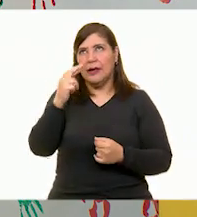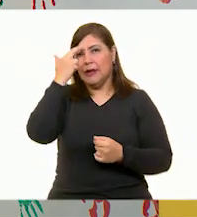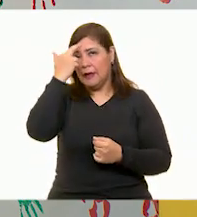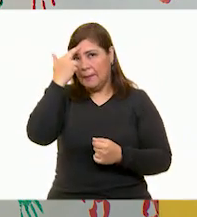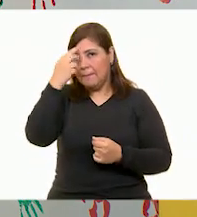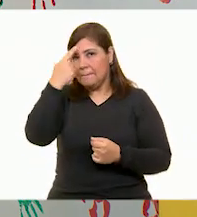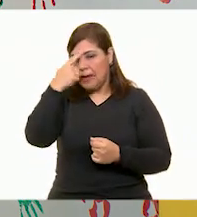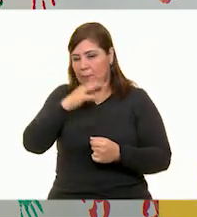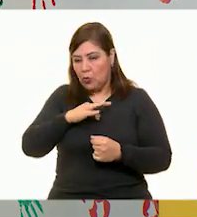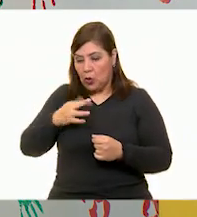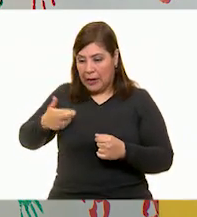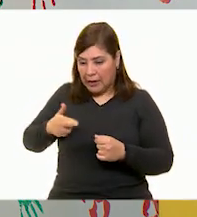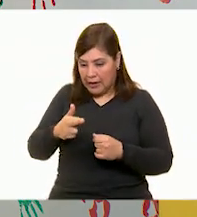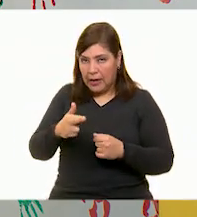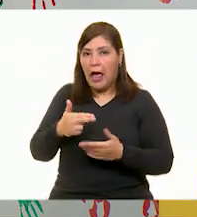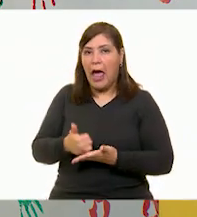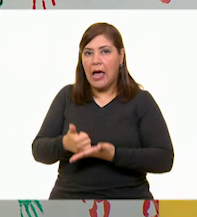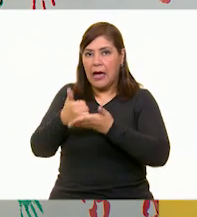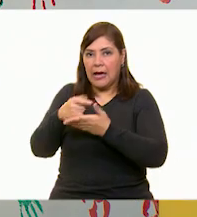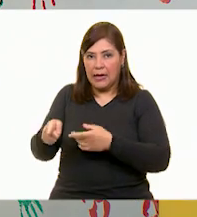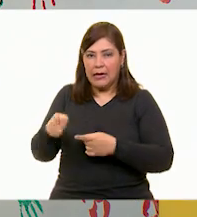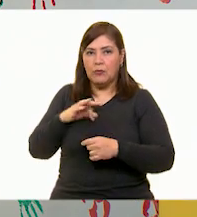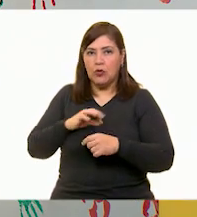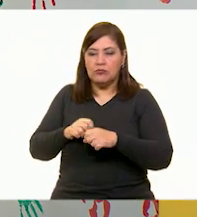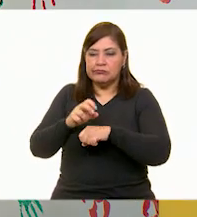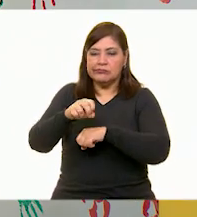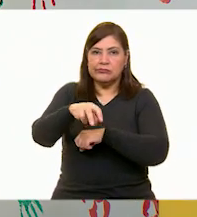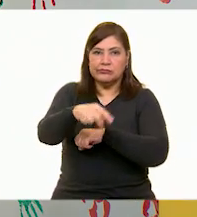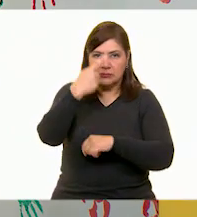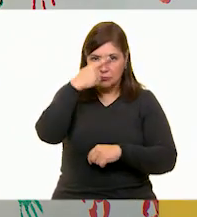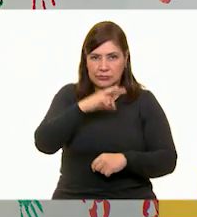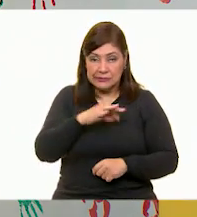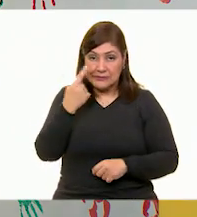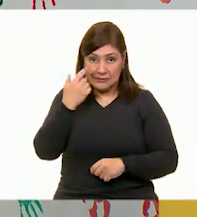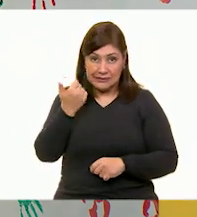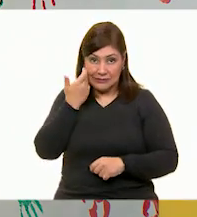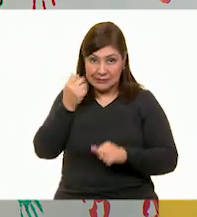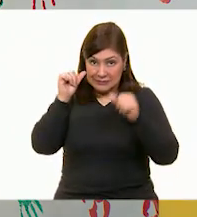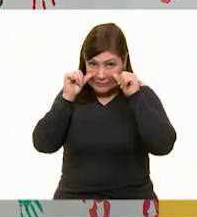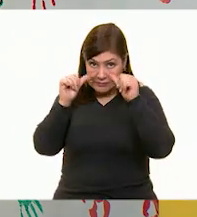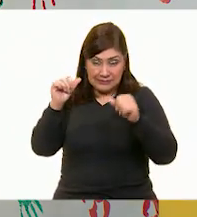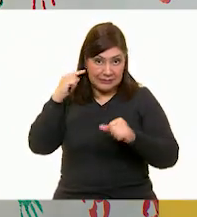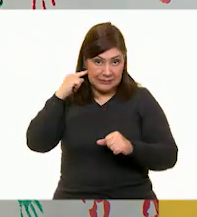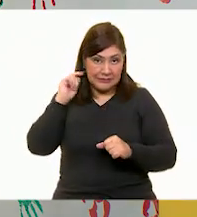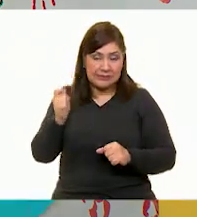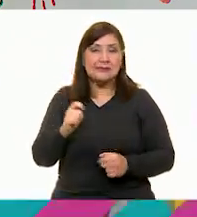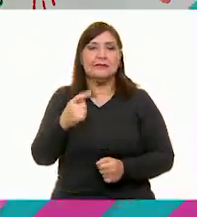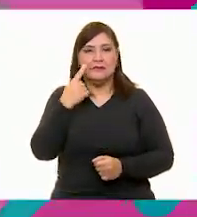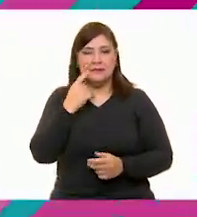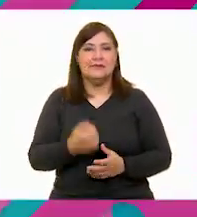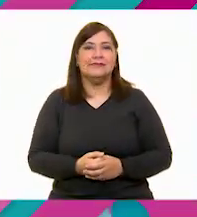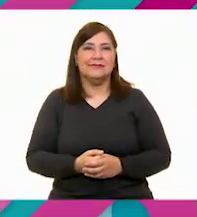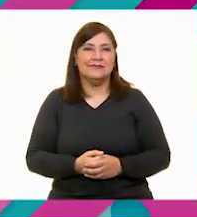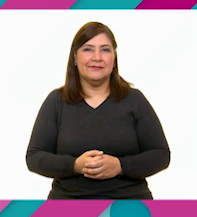este río y para ayudarle a la ranita que lo cruce. ¿Quieren escucharlo? ¡Sí! Vamos a verlo entonces.